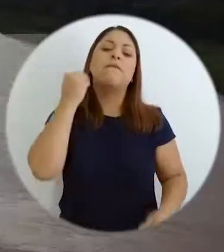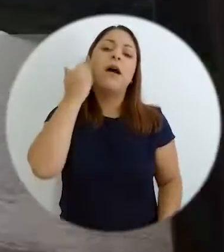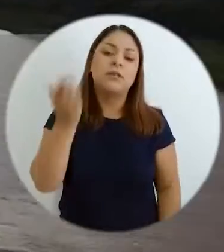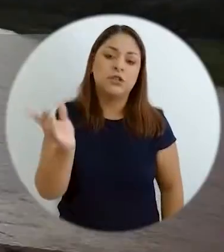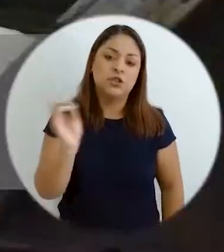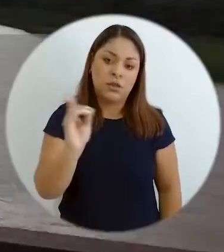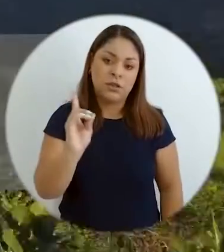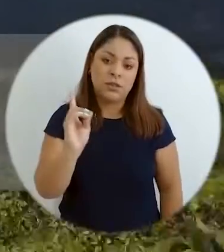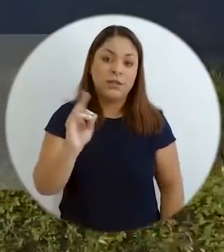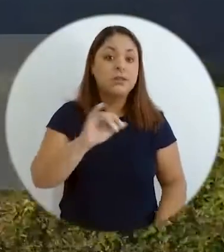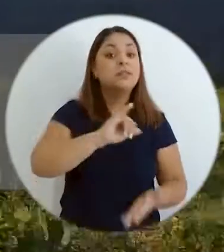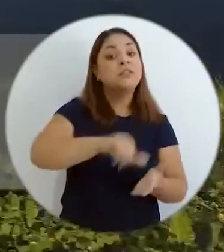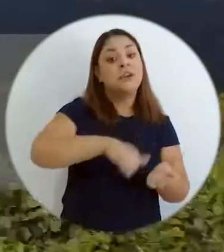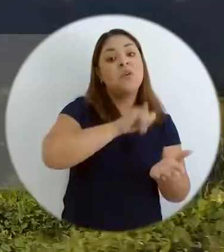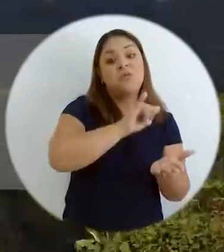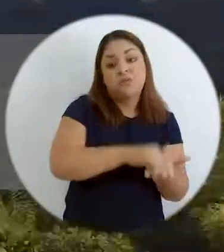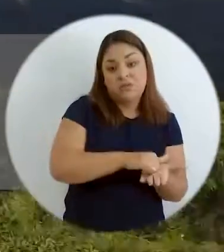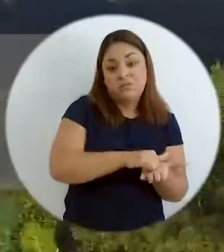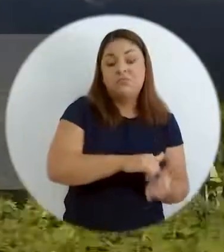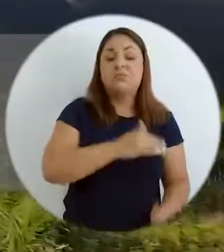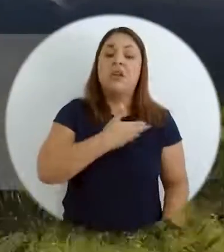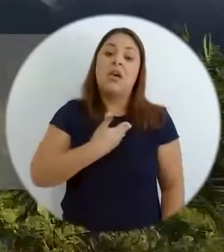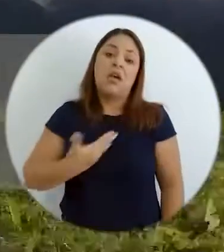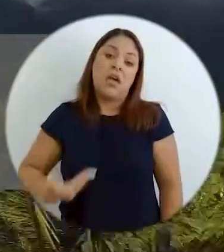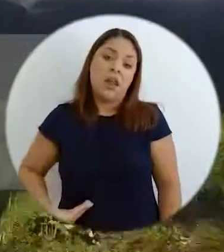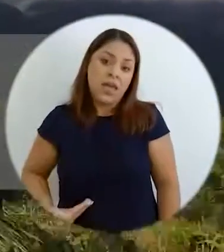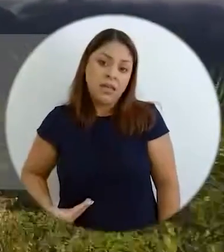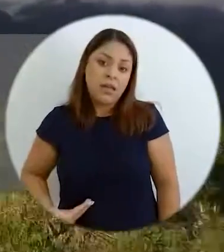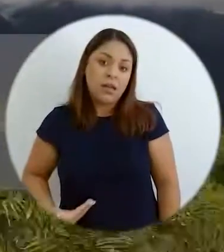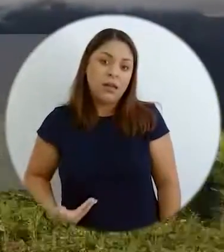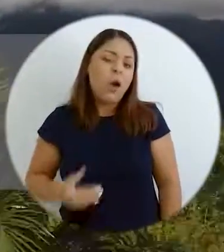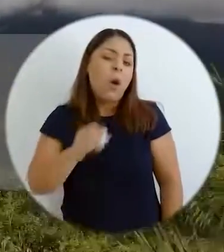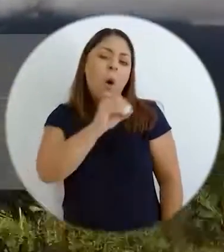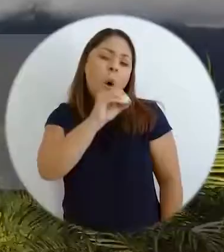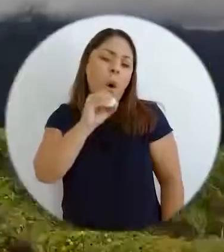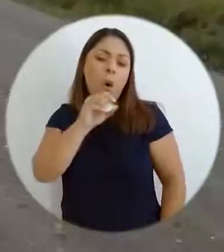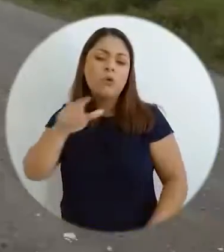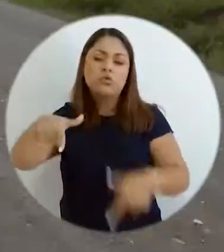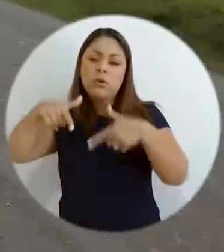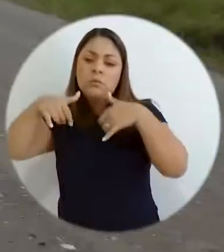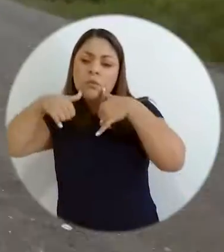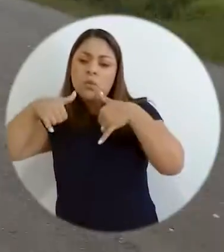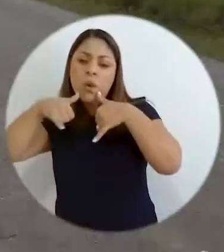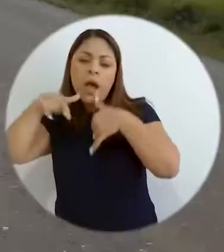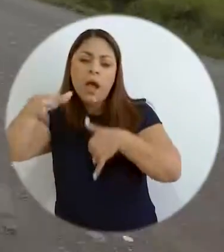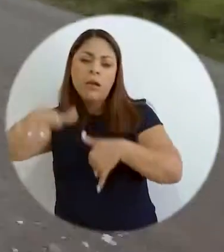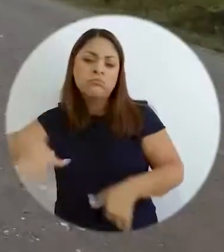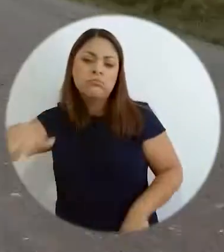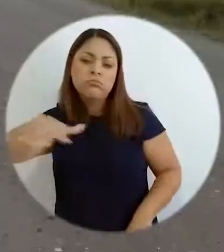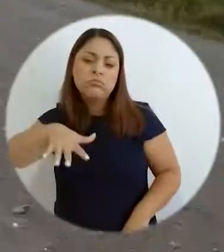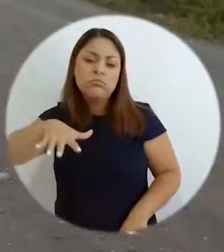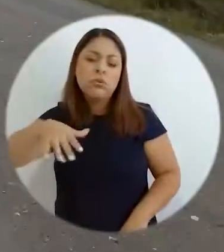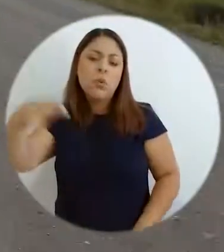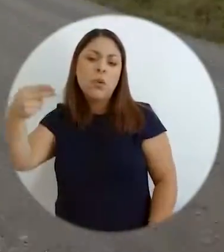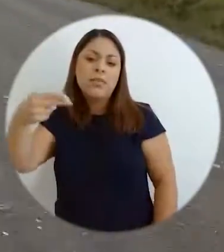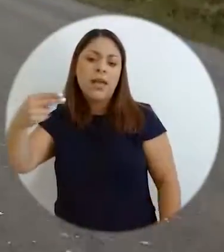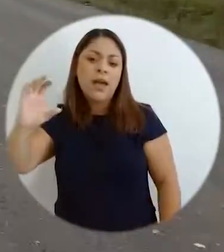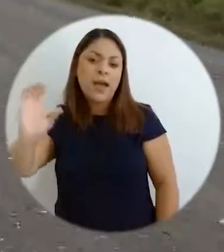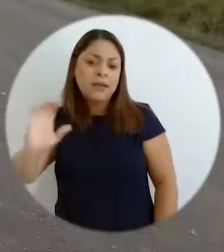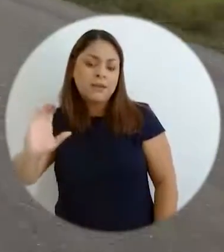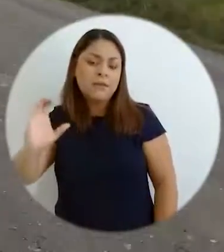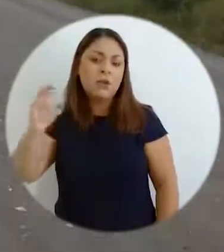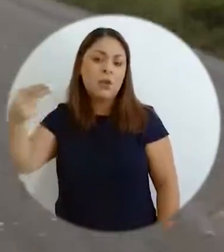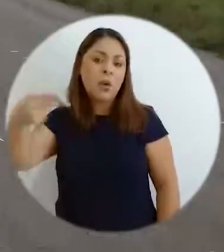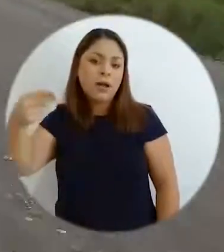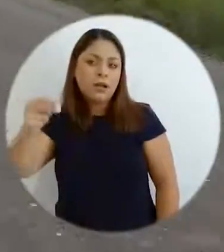cree usted que es más fácil cumplir esa meta? ¿En San José o en Heredia? ¿O en la zona sur? ¿En la región Brunca? ¿En la región Huétar